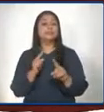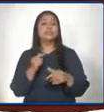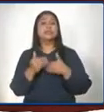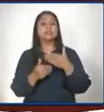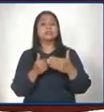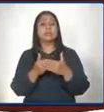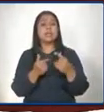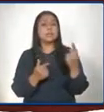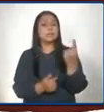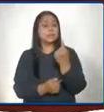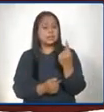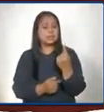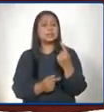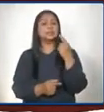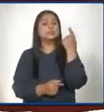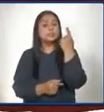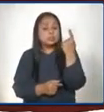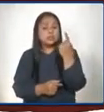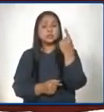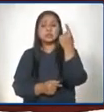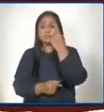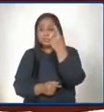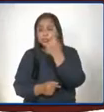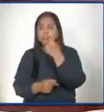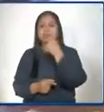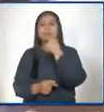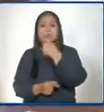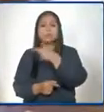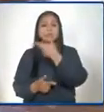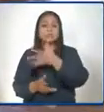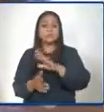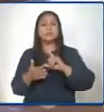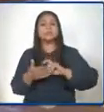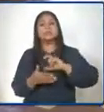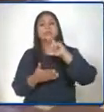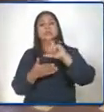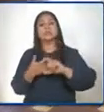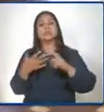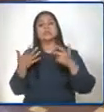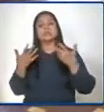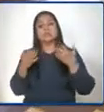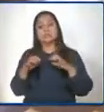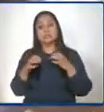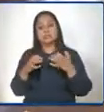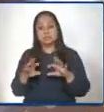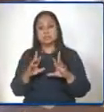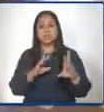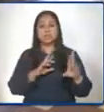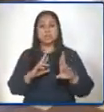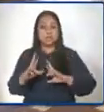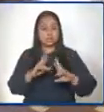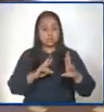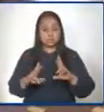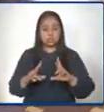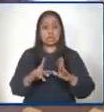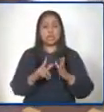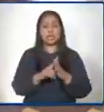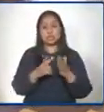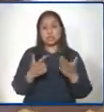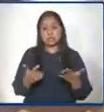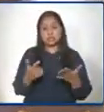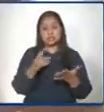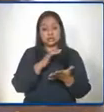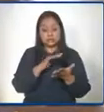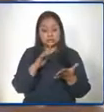priorización que propone el currículo emergente en relación a los libros de texto